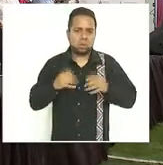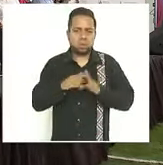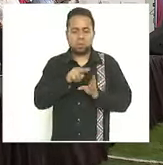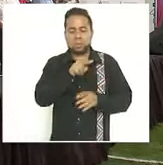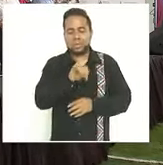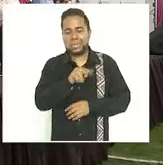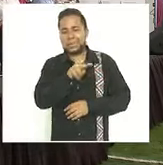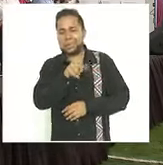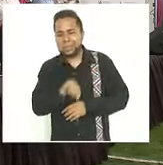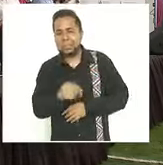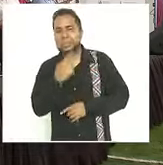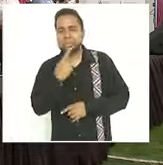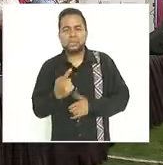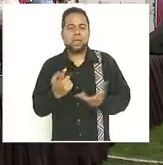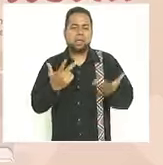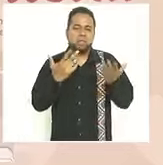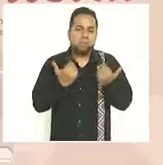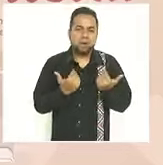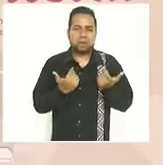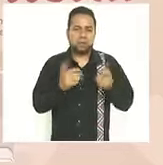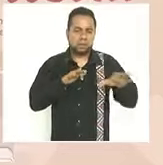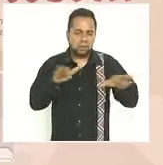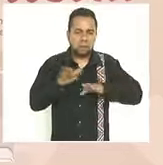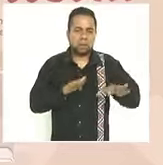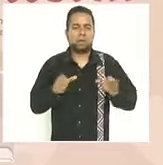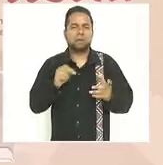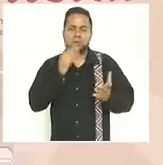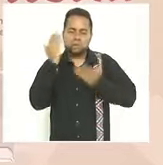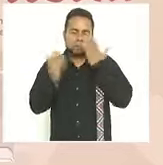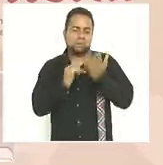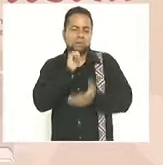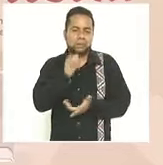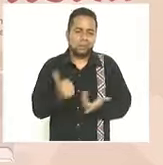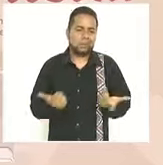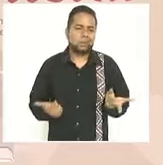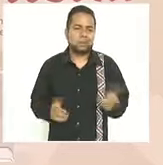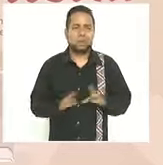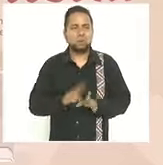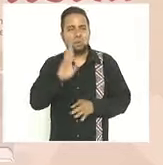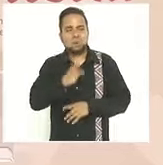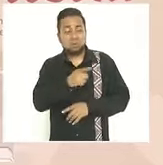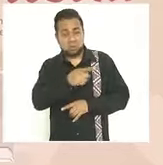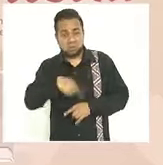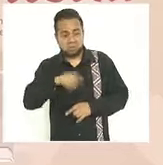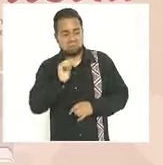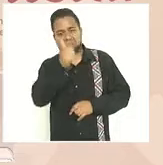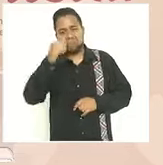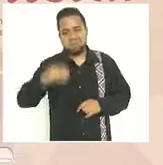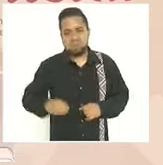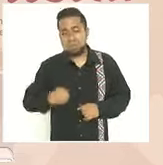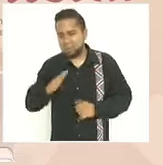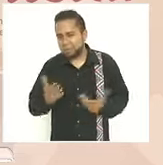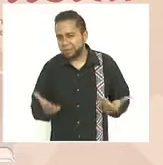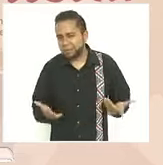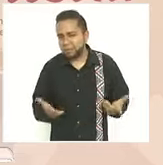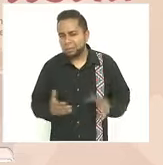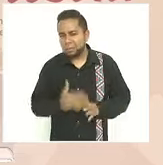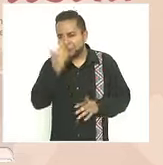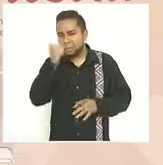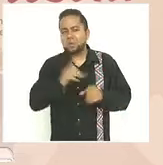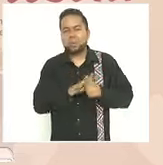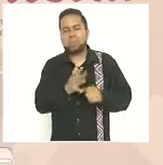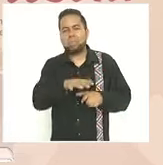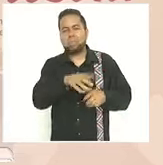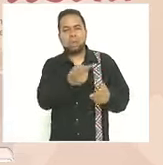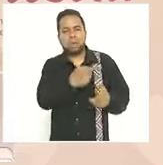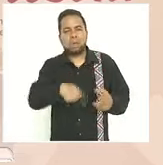ninis porque no contaban con un empleo o no estudiaban como si hubiera sido culpa de ellos como si la razón fuera porque son